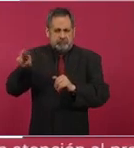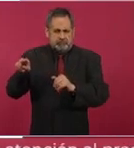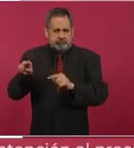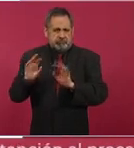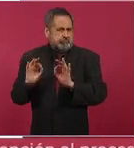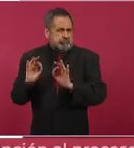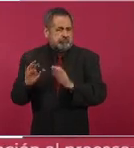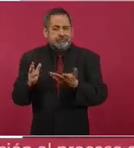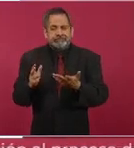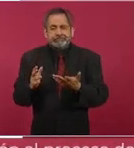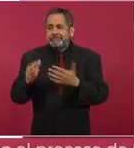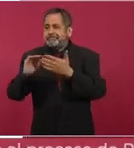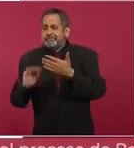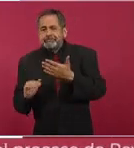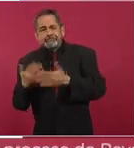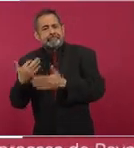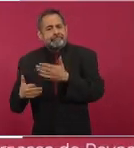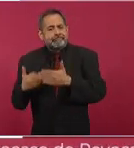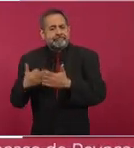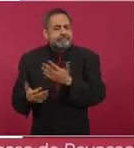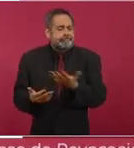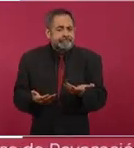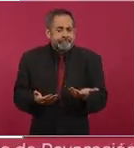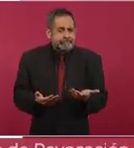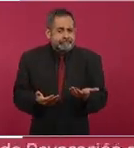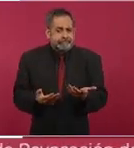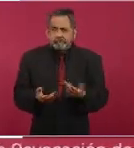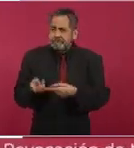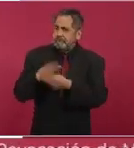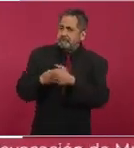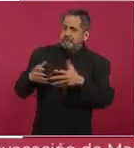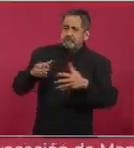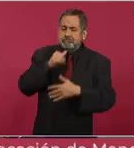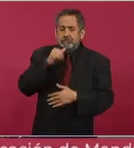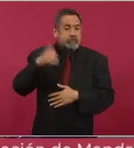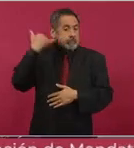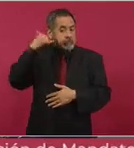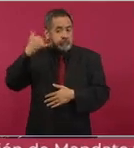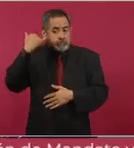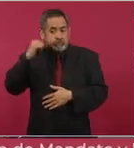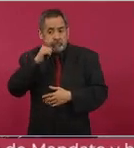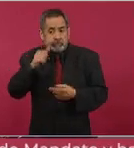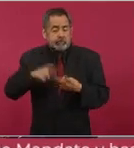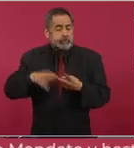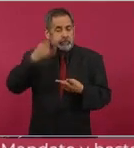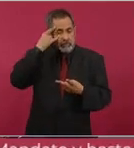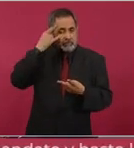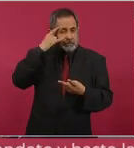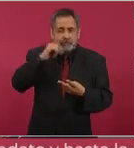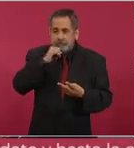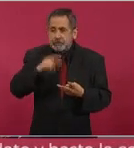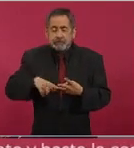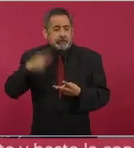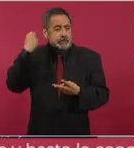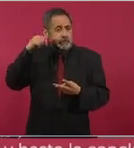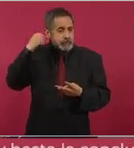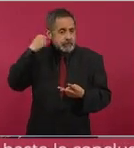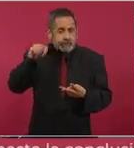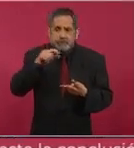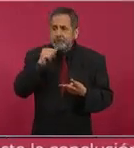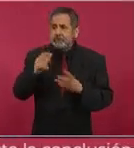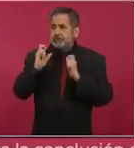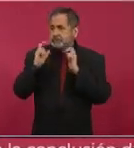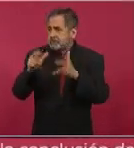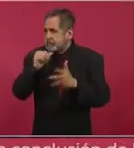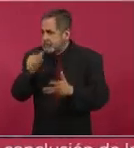Y, desde luego, no creció Yucatán, no creció Campeche, no creció Tabasco, no creció Chiapas,